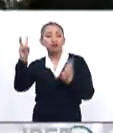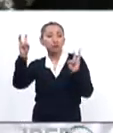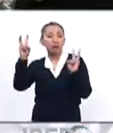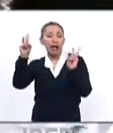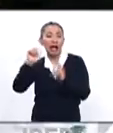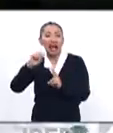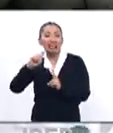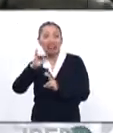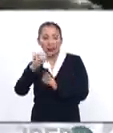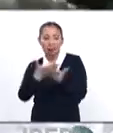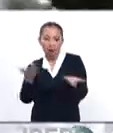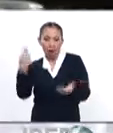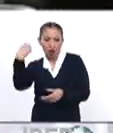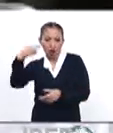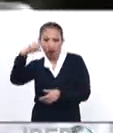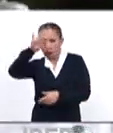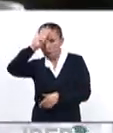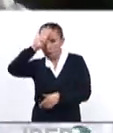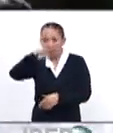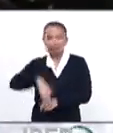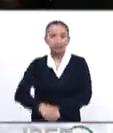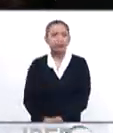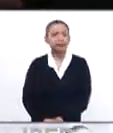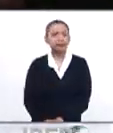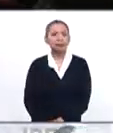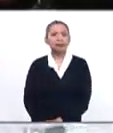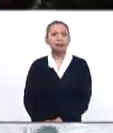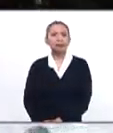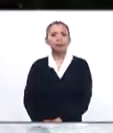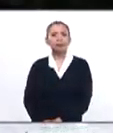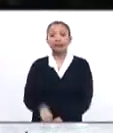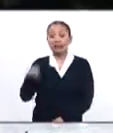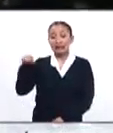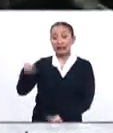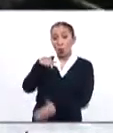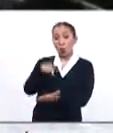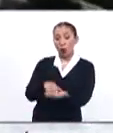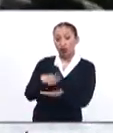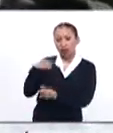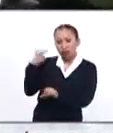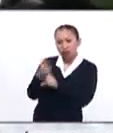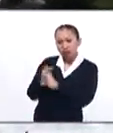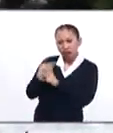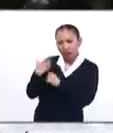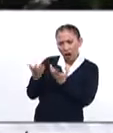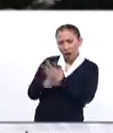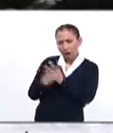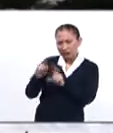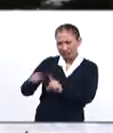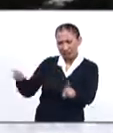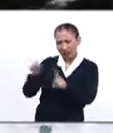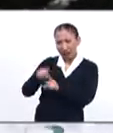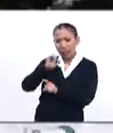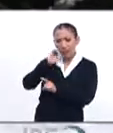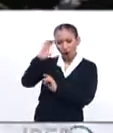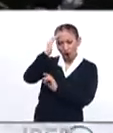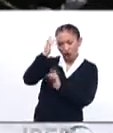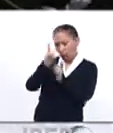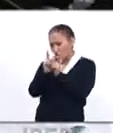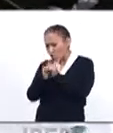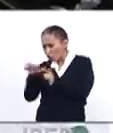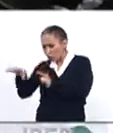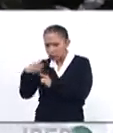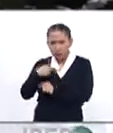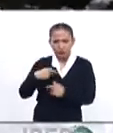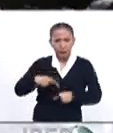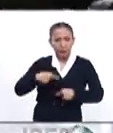caso de las Antillas, ahora conocida como la isla de Cuba. En ellas, no solo encontraron materia prima, también conocieron a